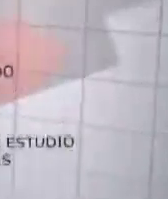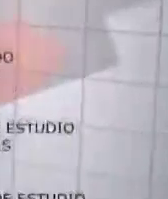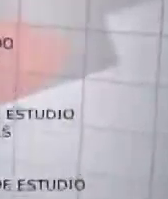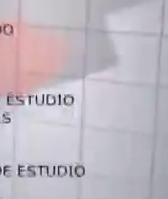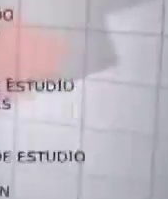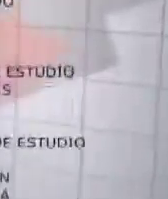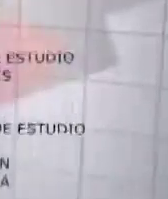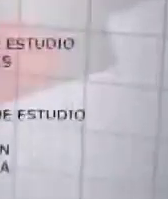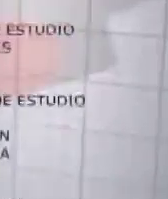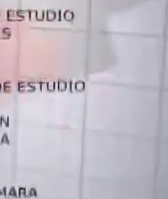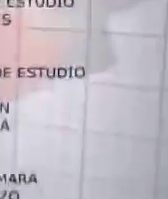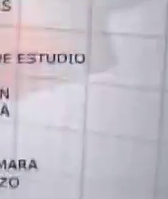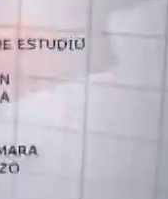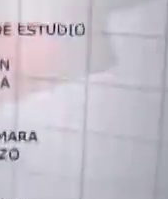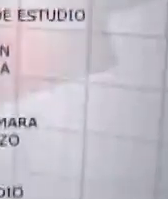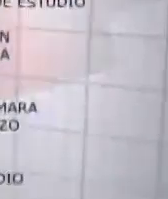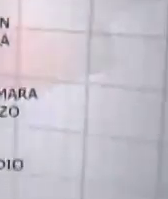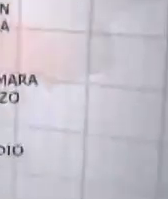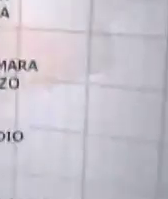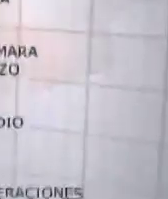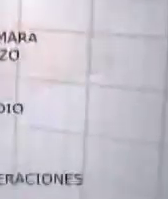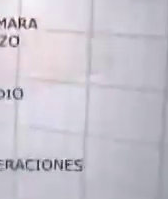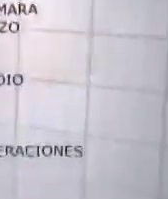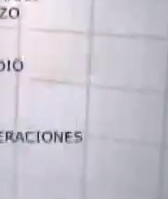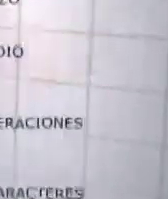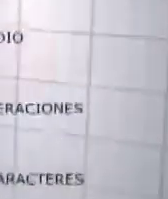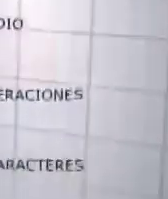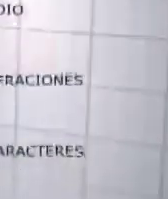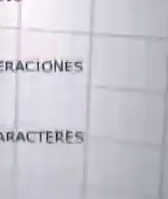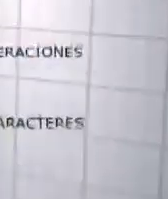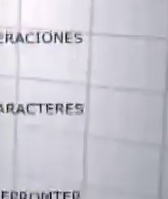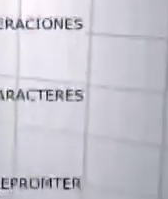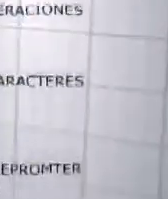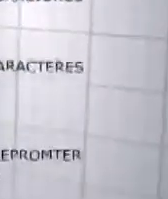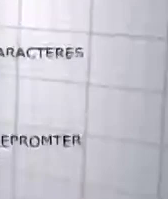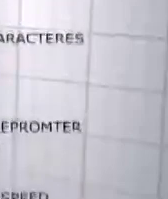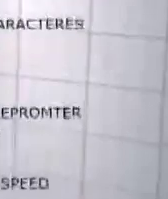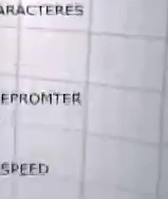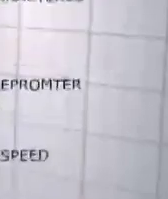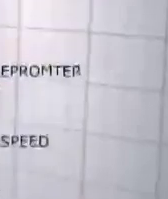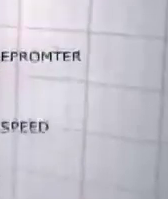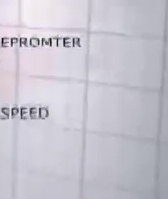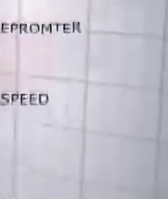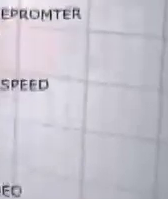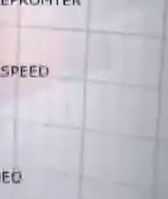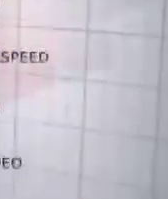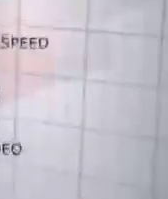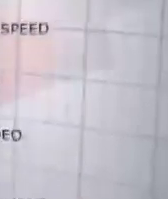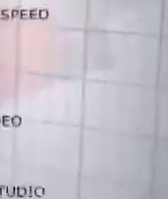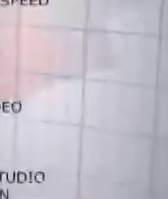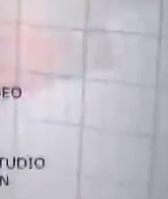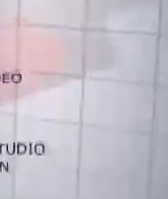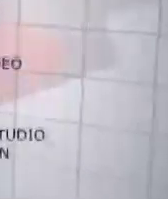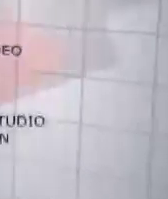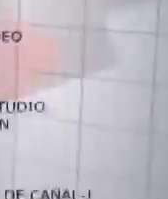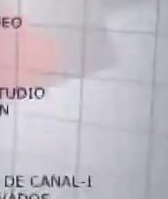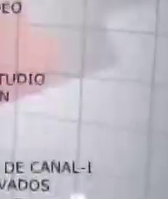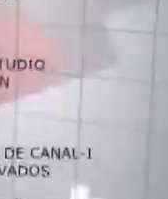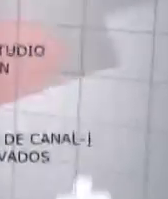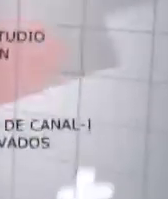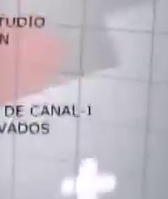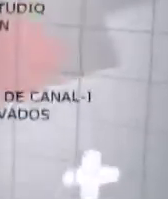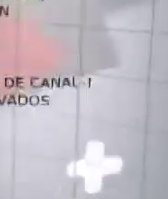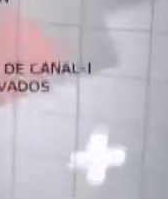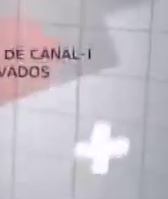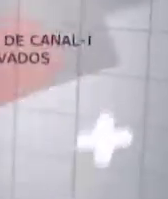40 años, hubo 8, 9 años de guerra interna, de guerrilla, plomo para allá, y plomo para acá, estaba el caso del profesor Lobera, el caso de Jorge